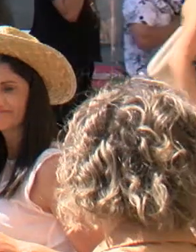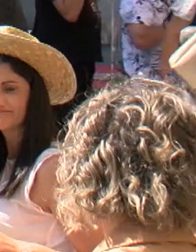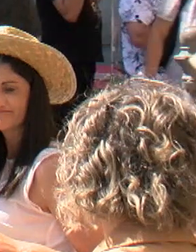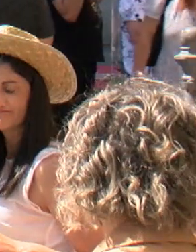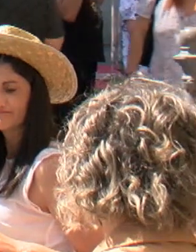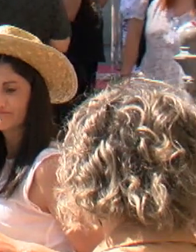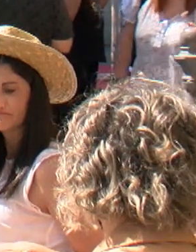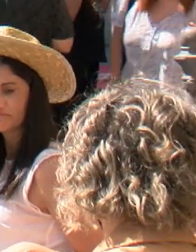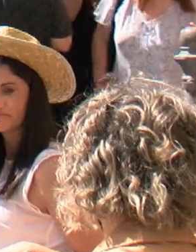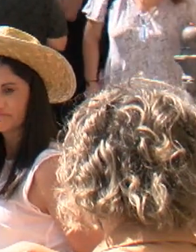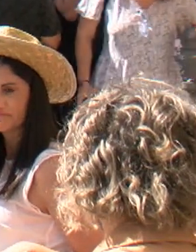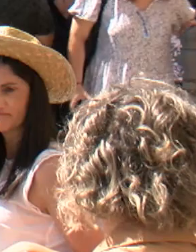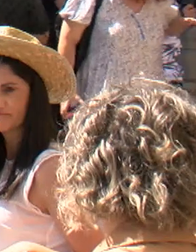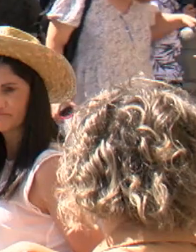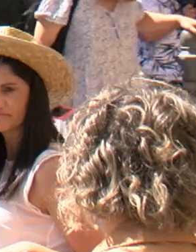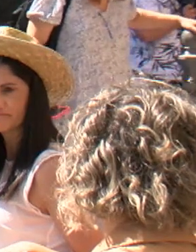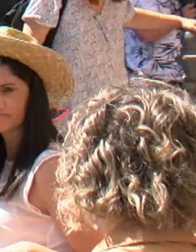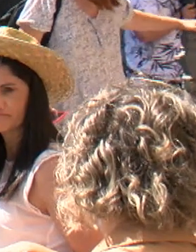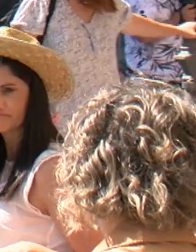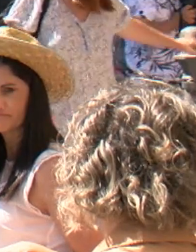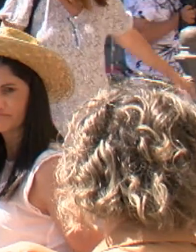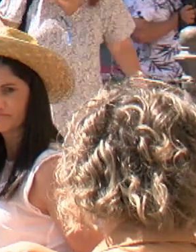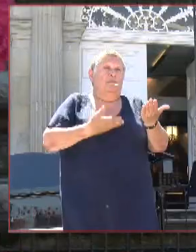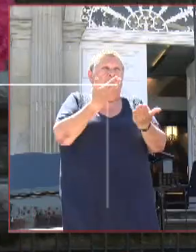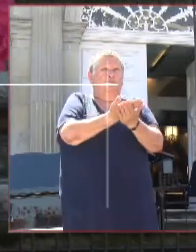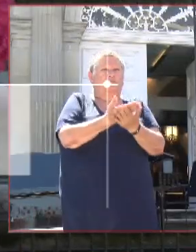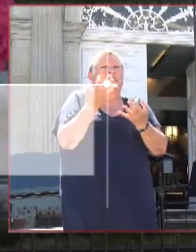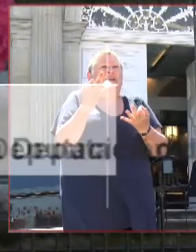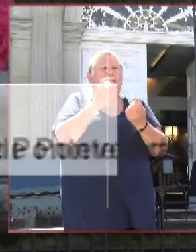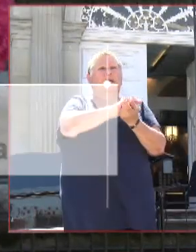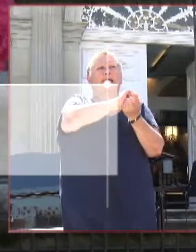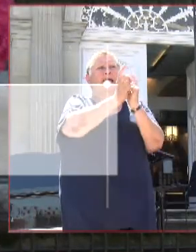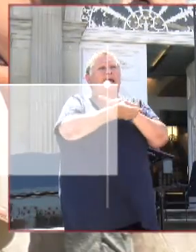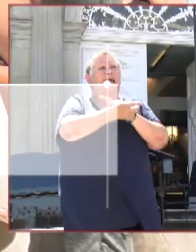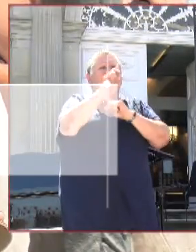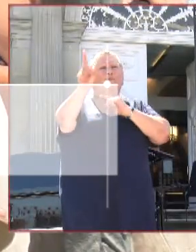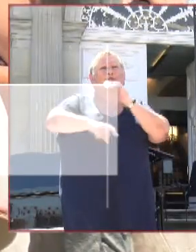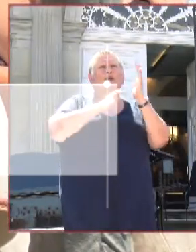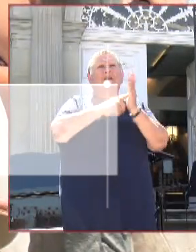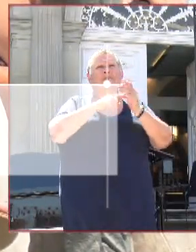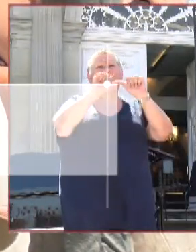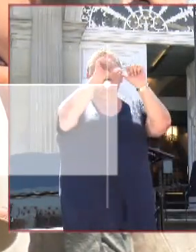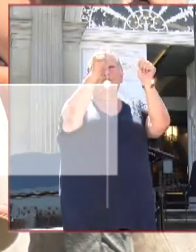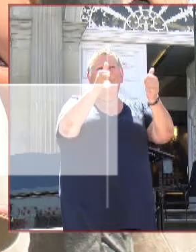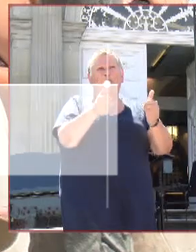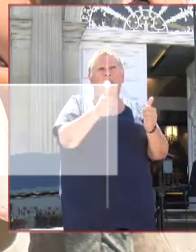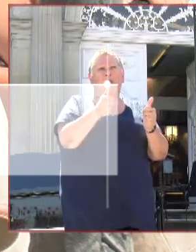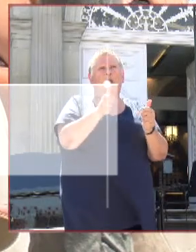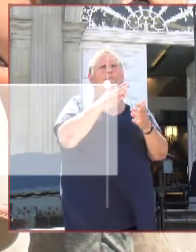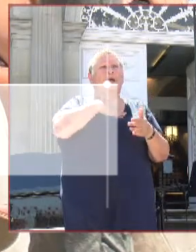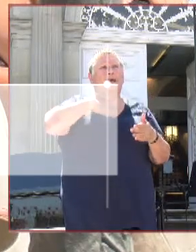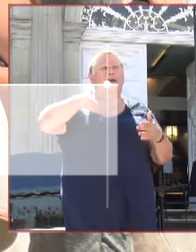fronte da Deputación Pontevedresa. Plantexamos un cambio radical de modelo para unha